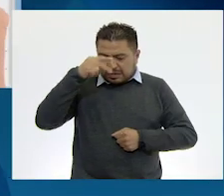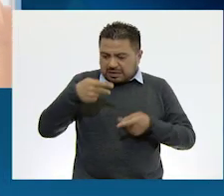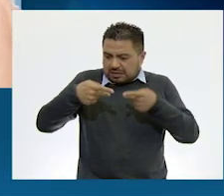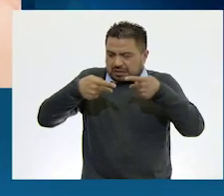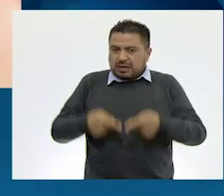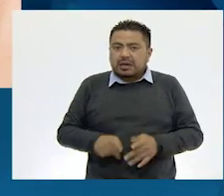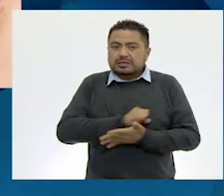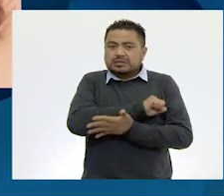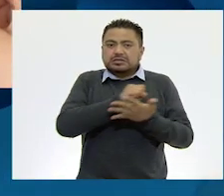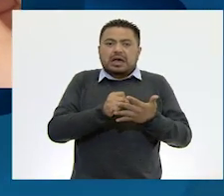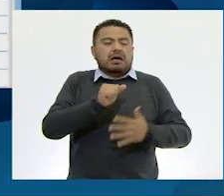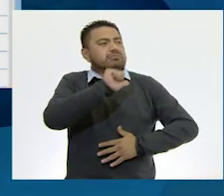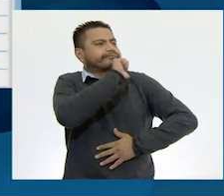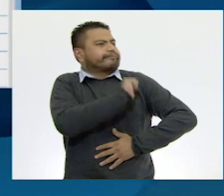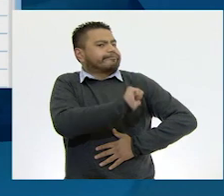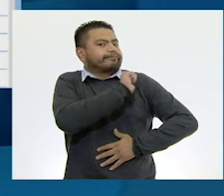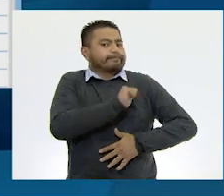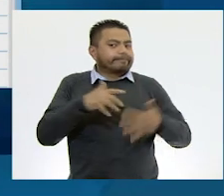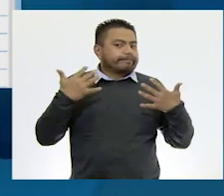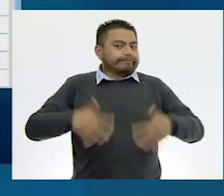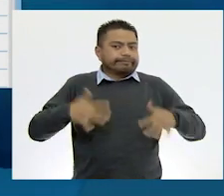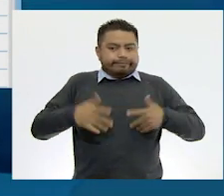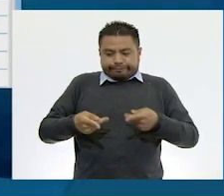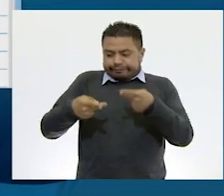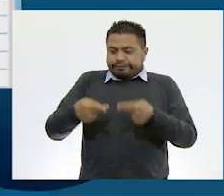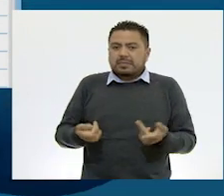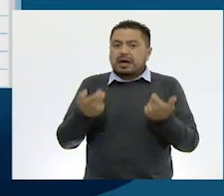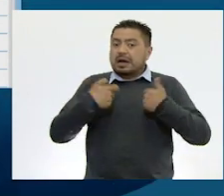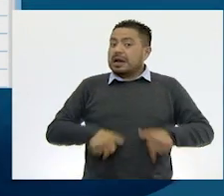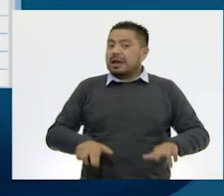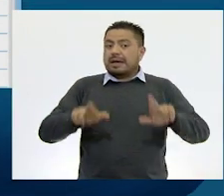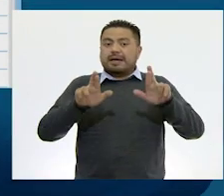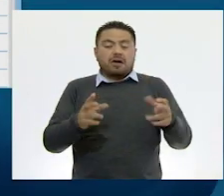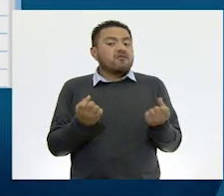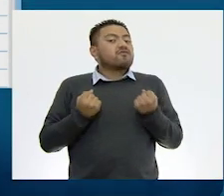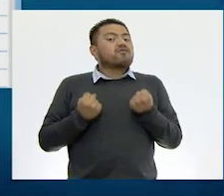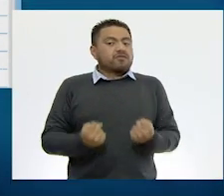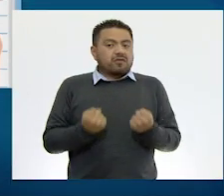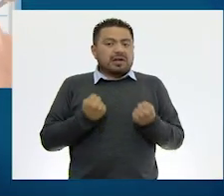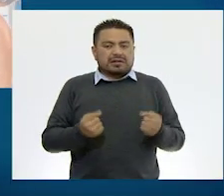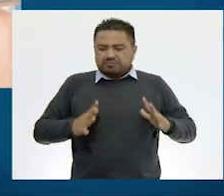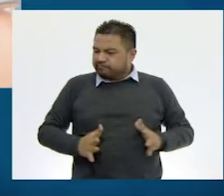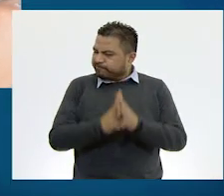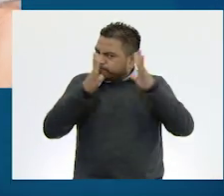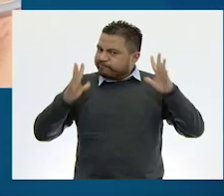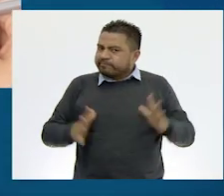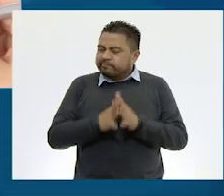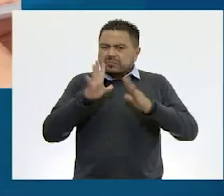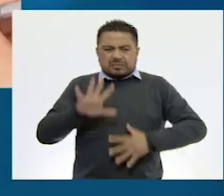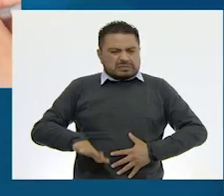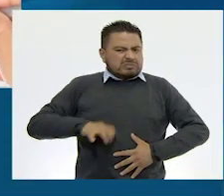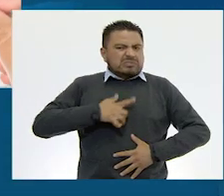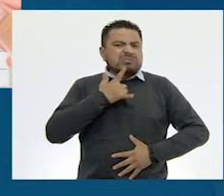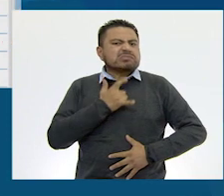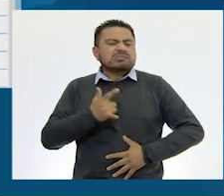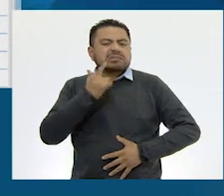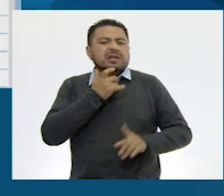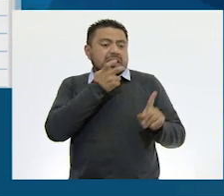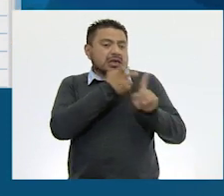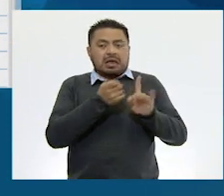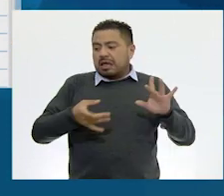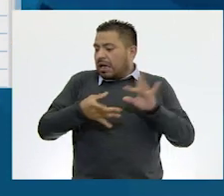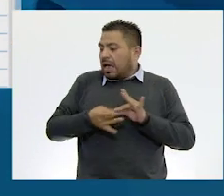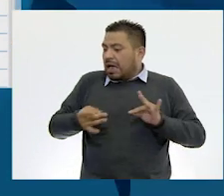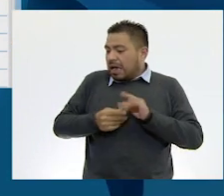un símbolo desde la época prehispánica porque representa la fuerza, la guerra y el coraje. Es lo que me